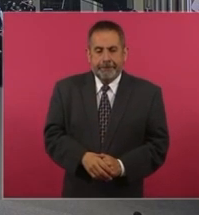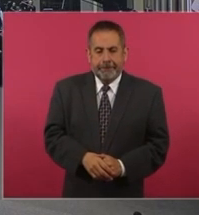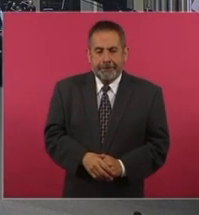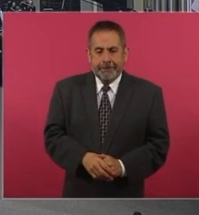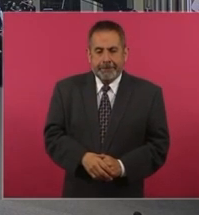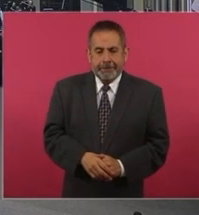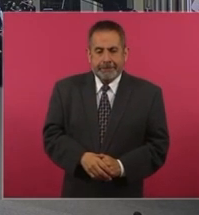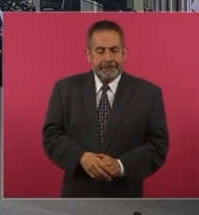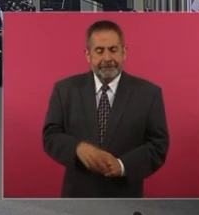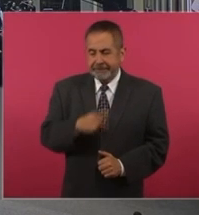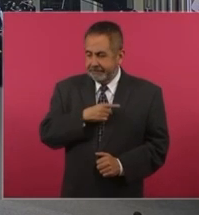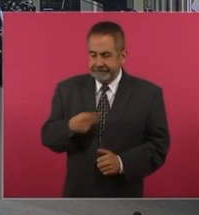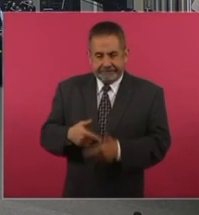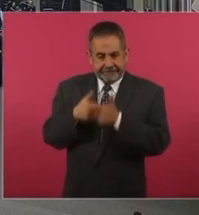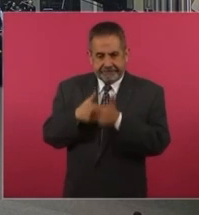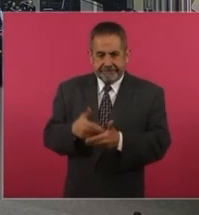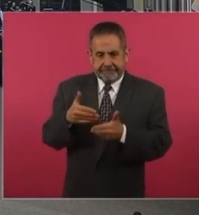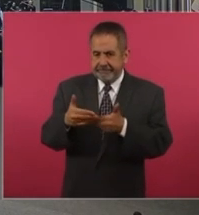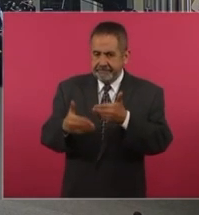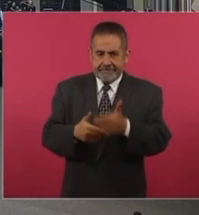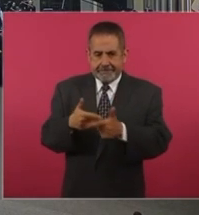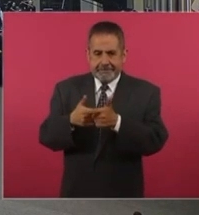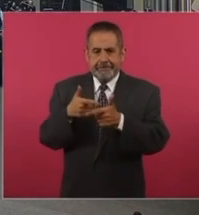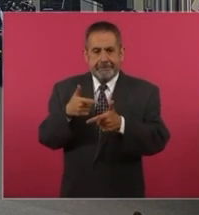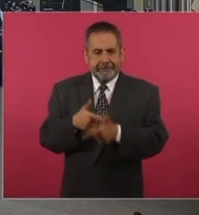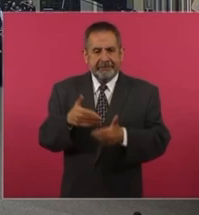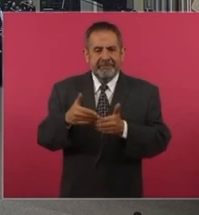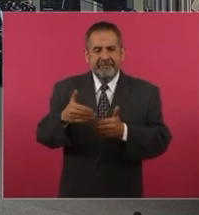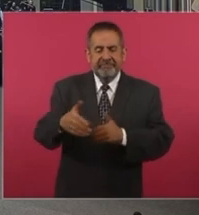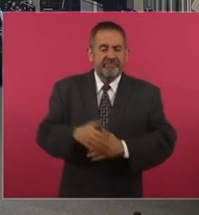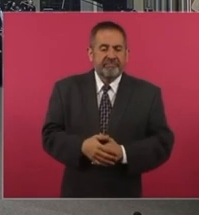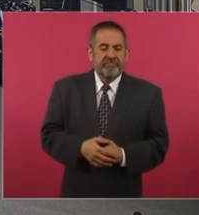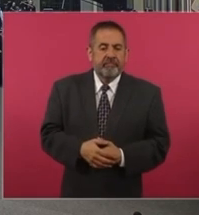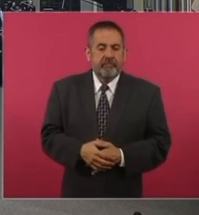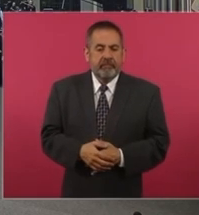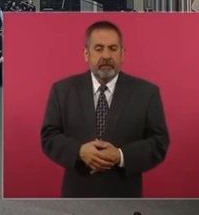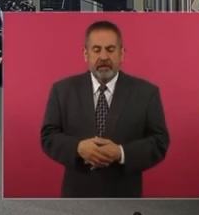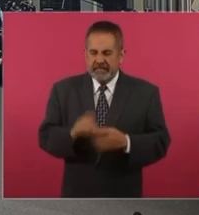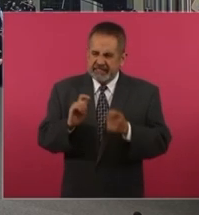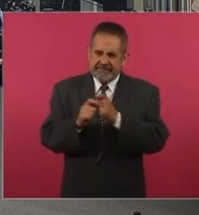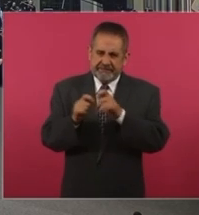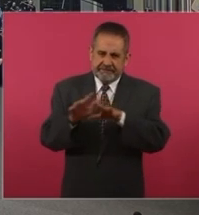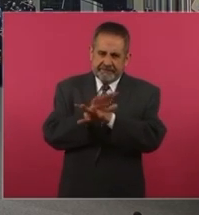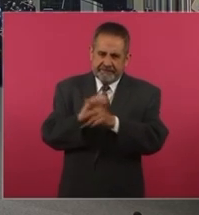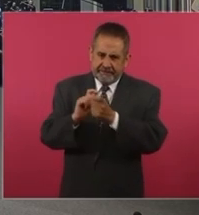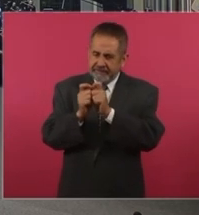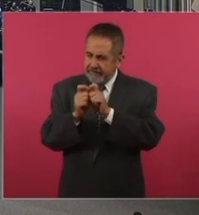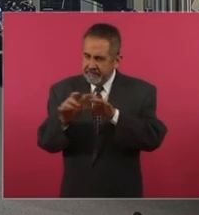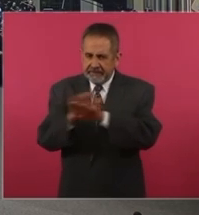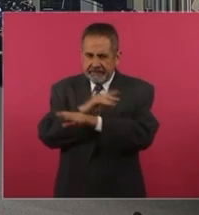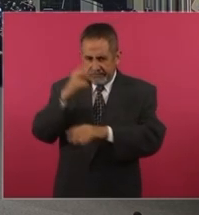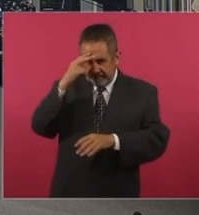Y hay que seguir adelante, hay que seguir transformando a México. ¡Gracias!